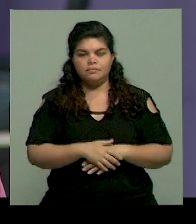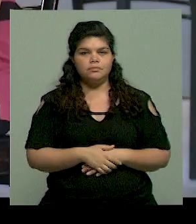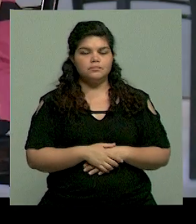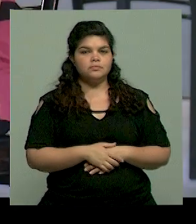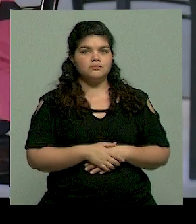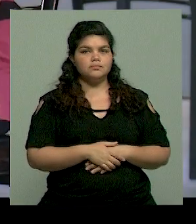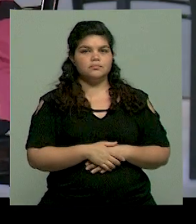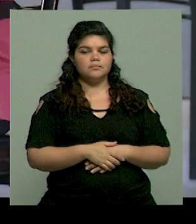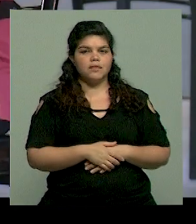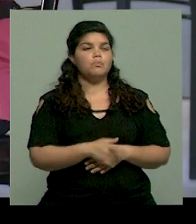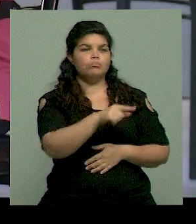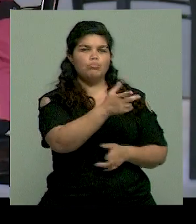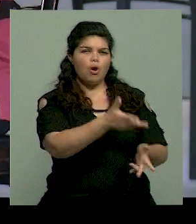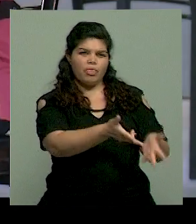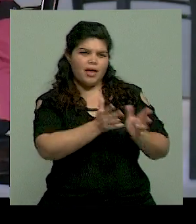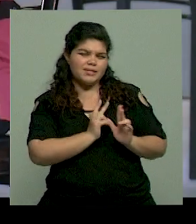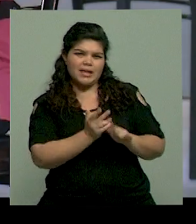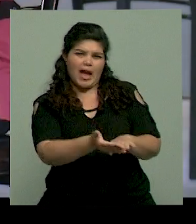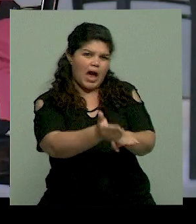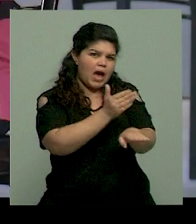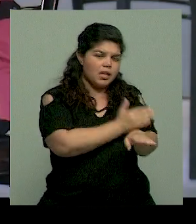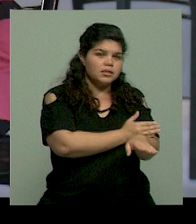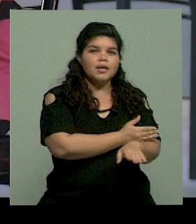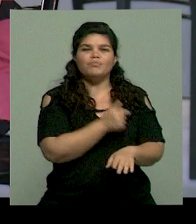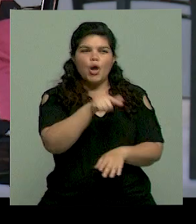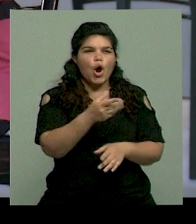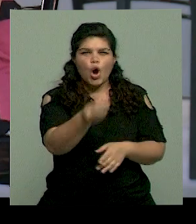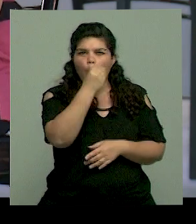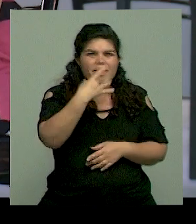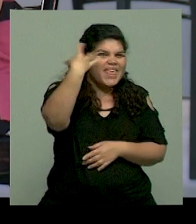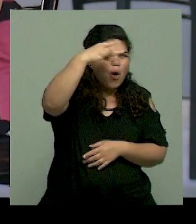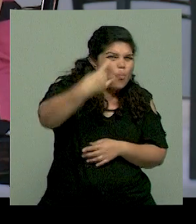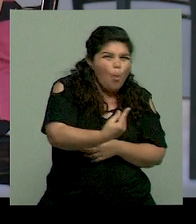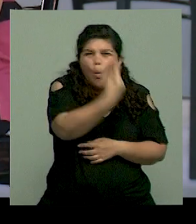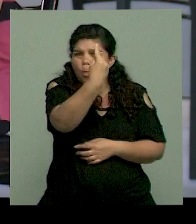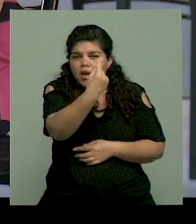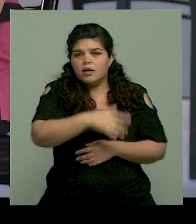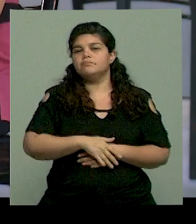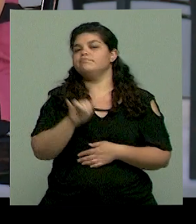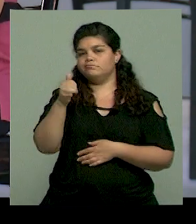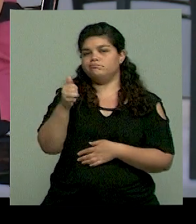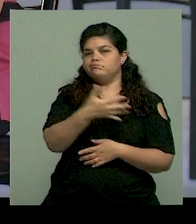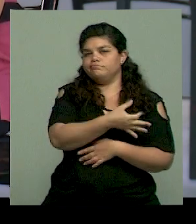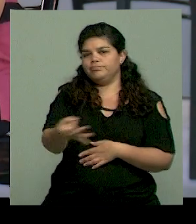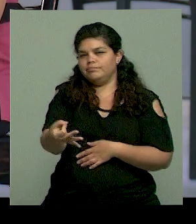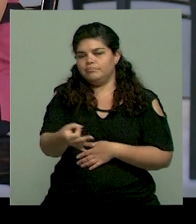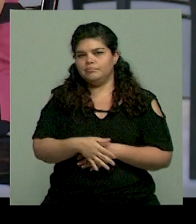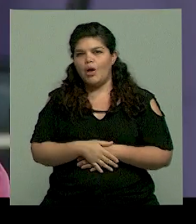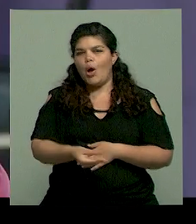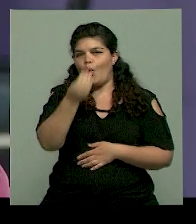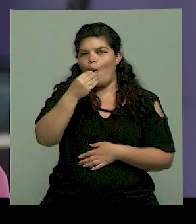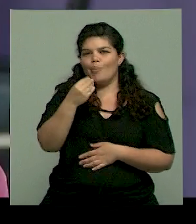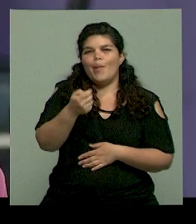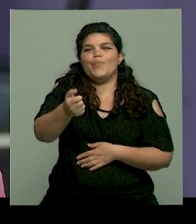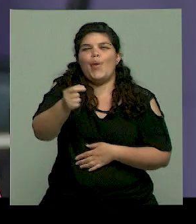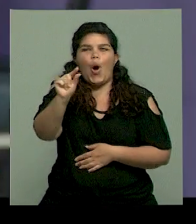solamente tienen a veces una alimentación en el día? Claro. Generalmente tiene que ver con eso. También puede ser que por una cuestión